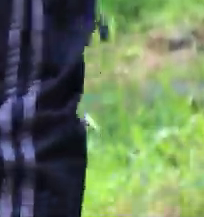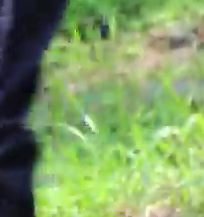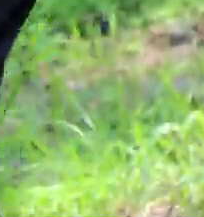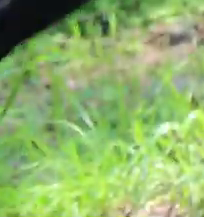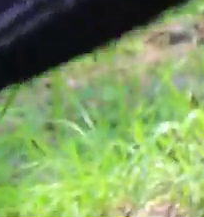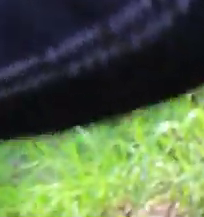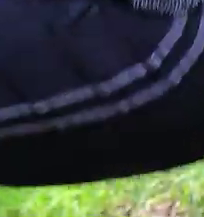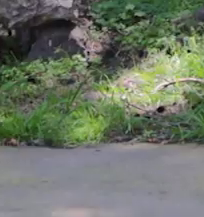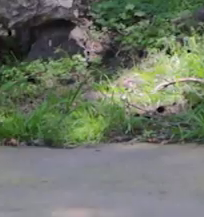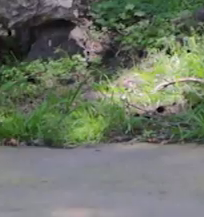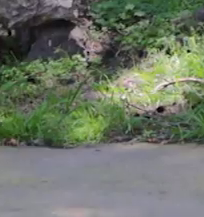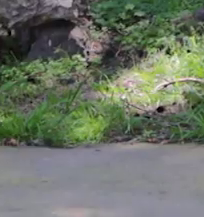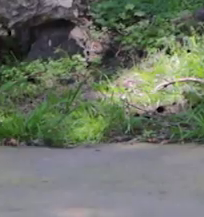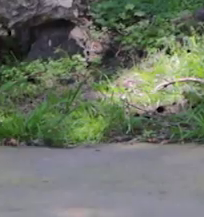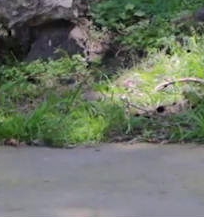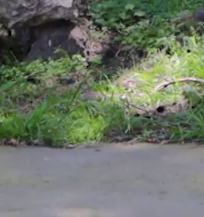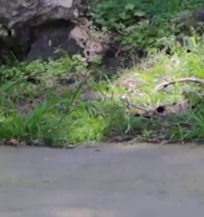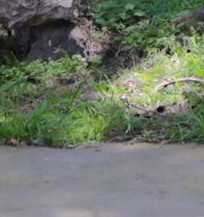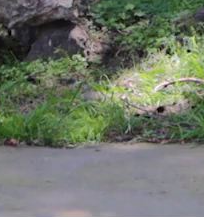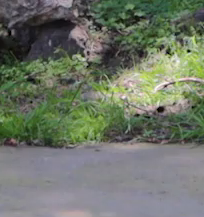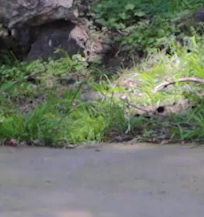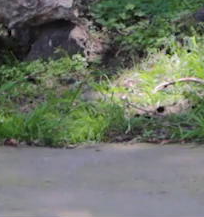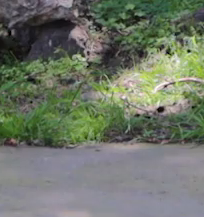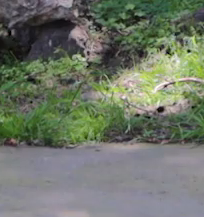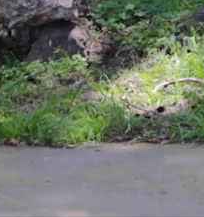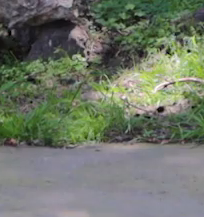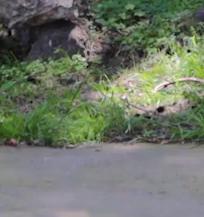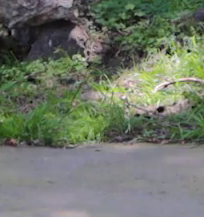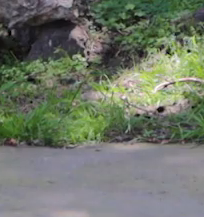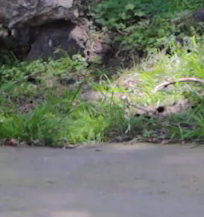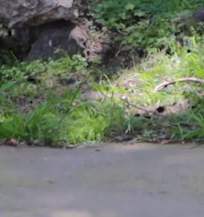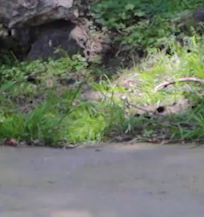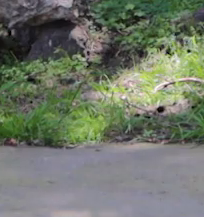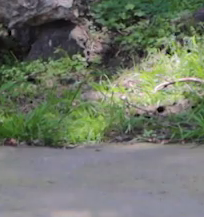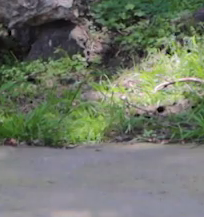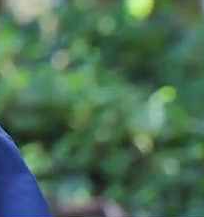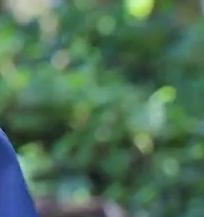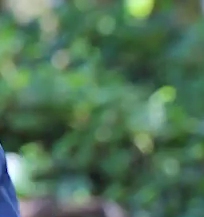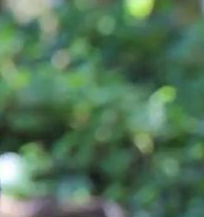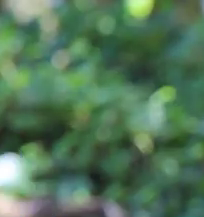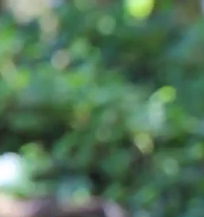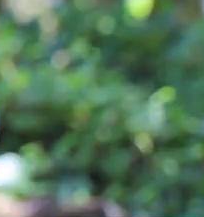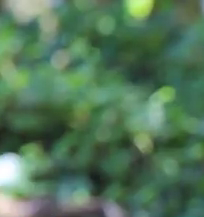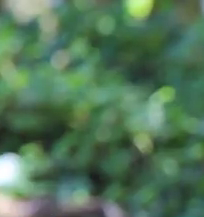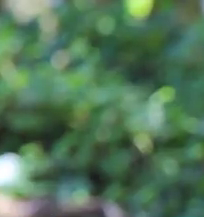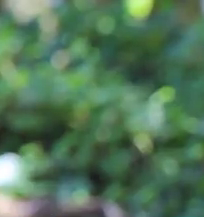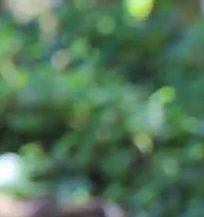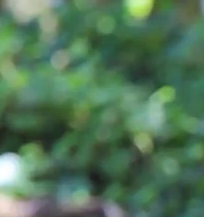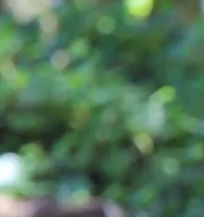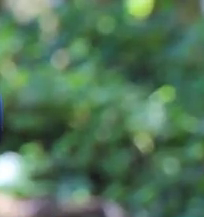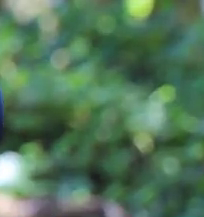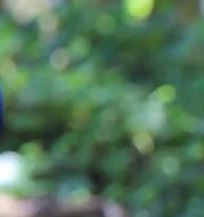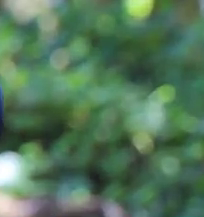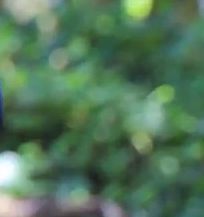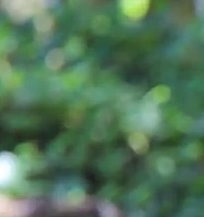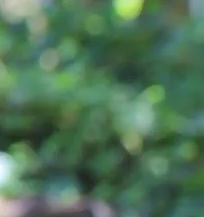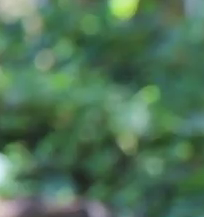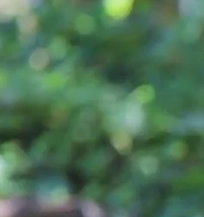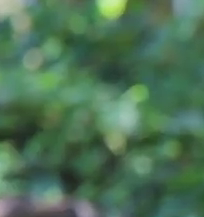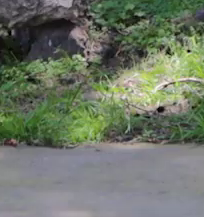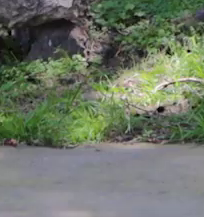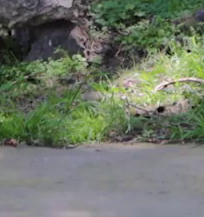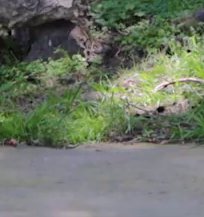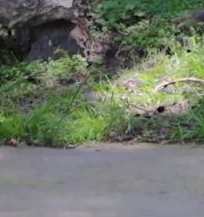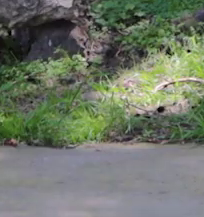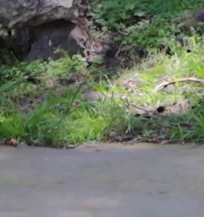muy bien vamos a abrir nuestro compás levamos los brazos y vamos a trabajar la pierna